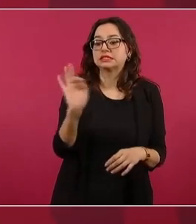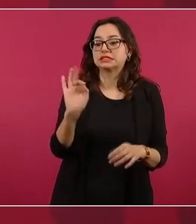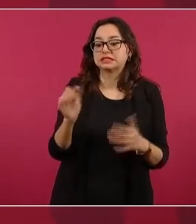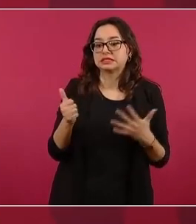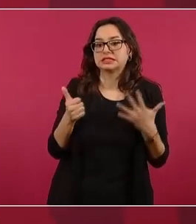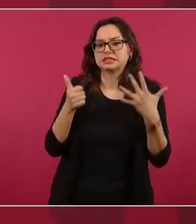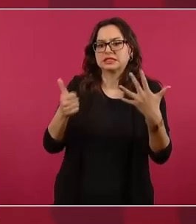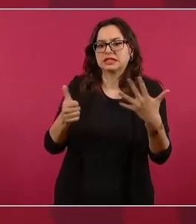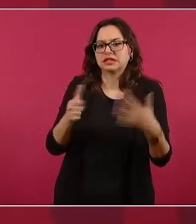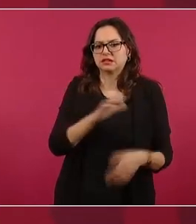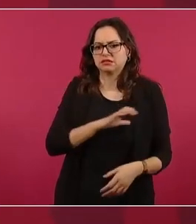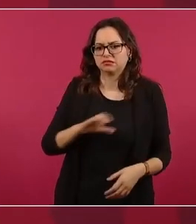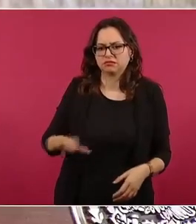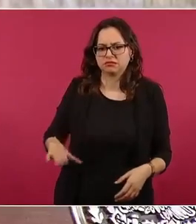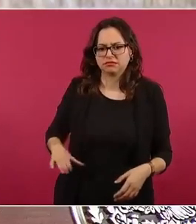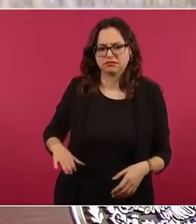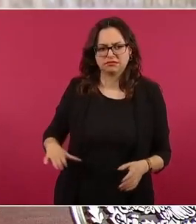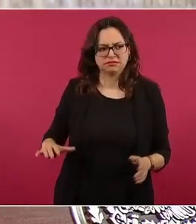Nadie hablaba.